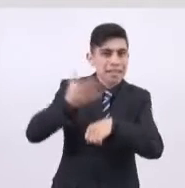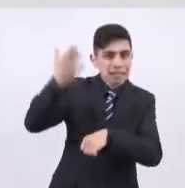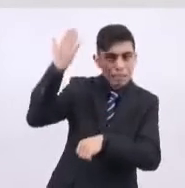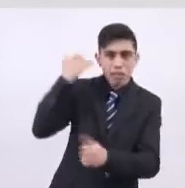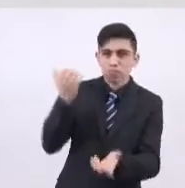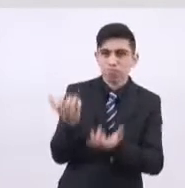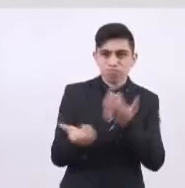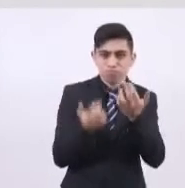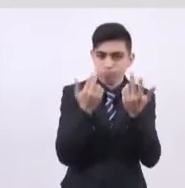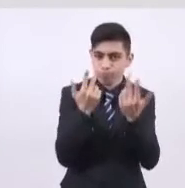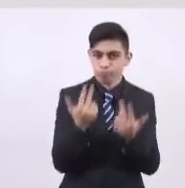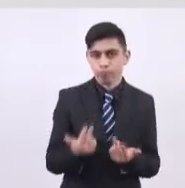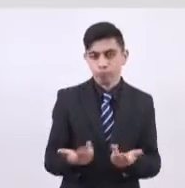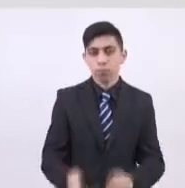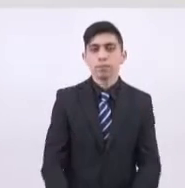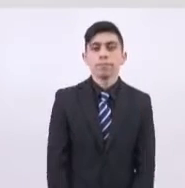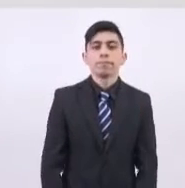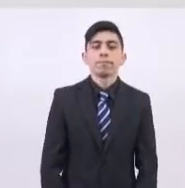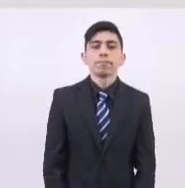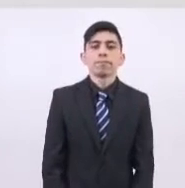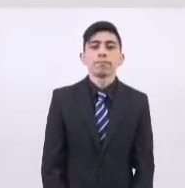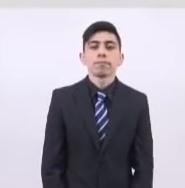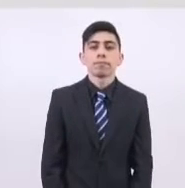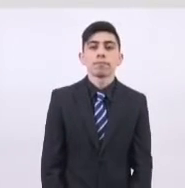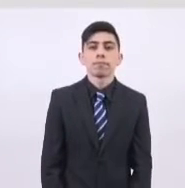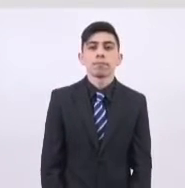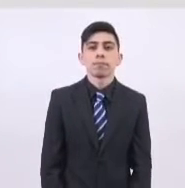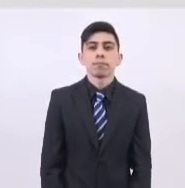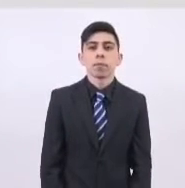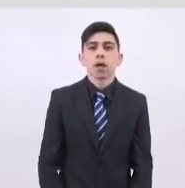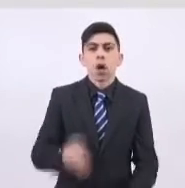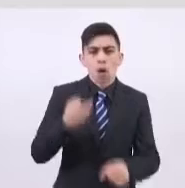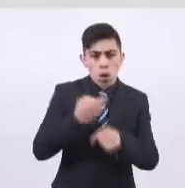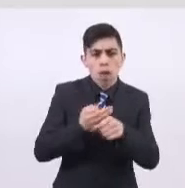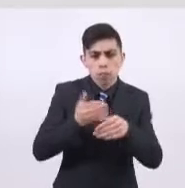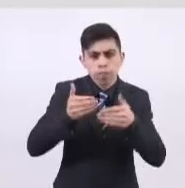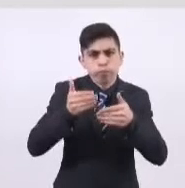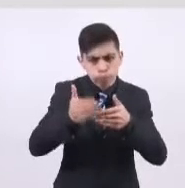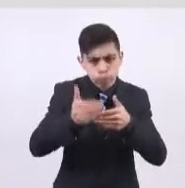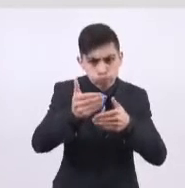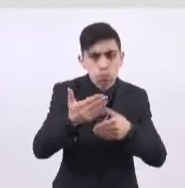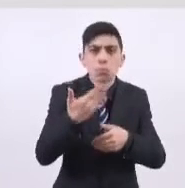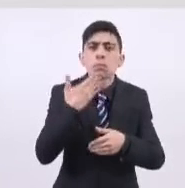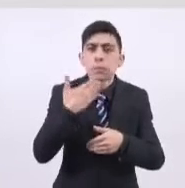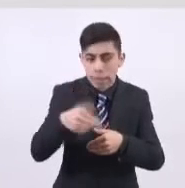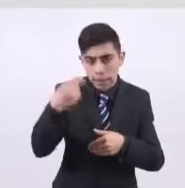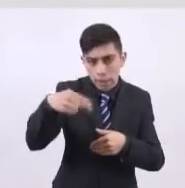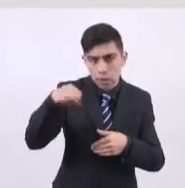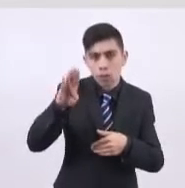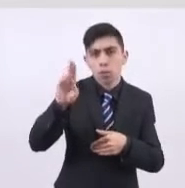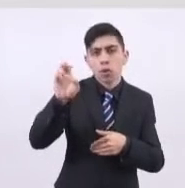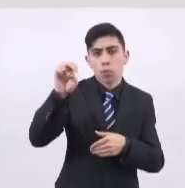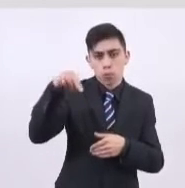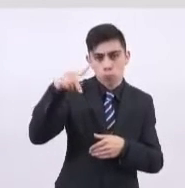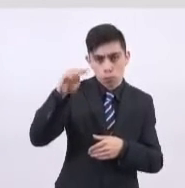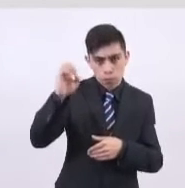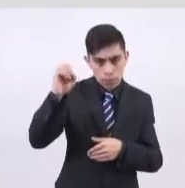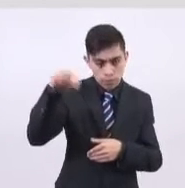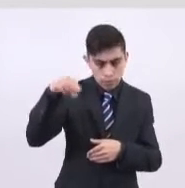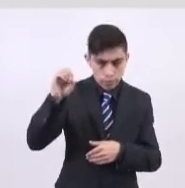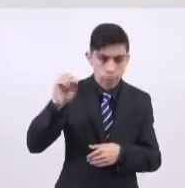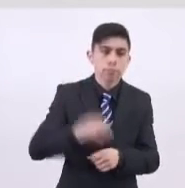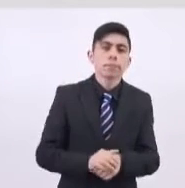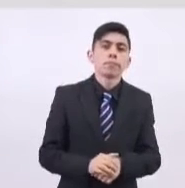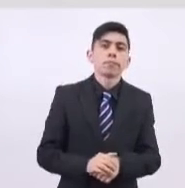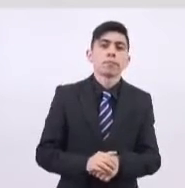incendio. Hay avances en cuanto a este proyecto, me refiero a Buentono, como es